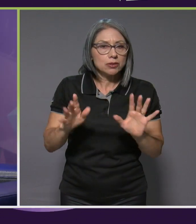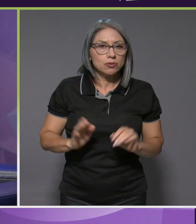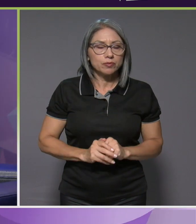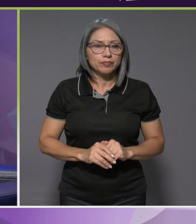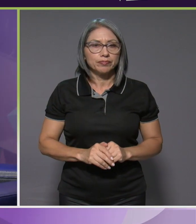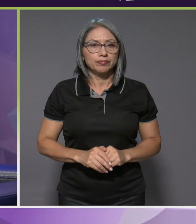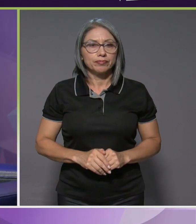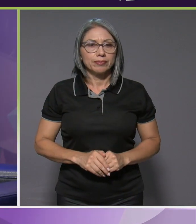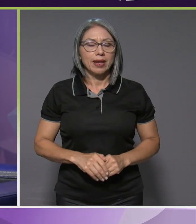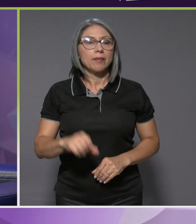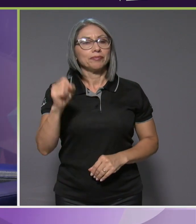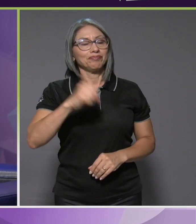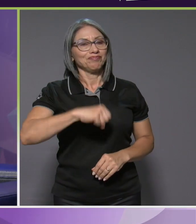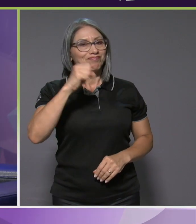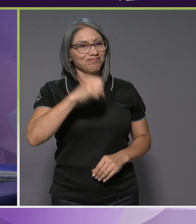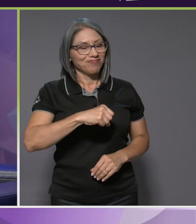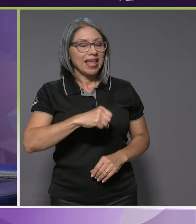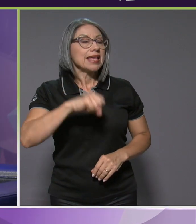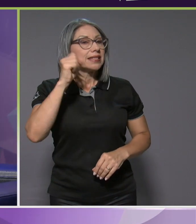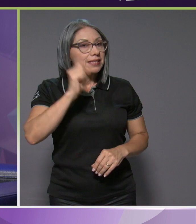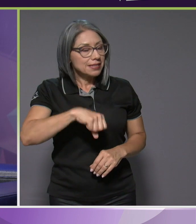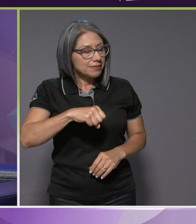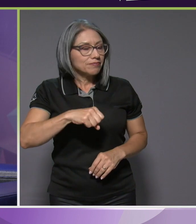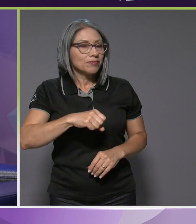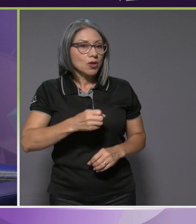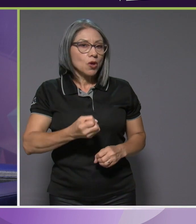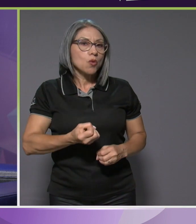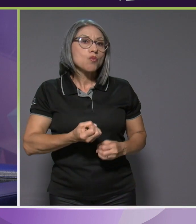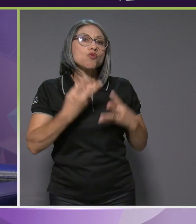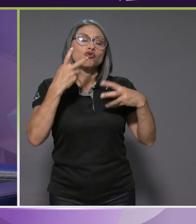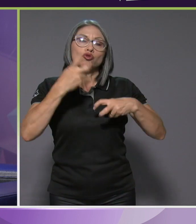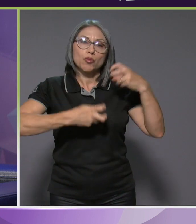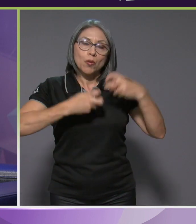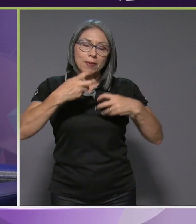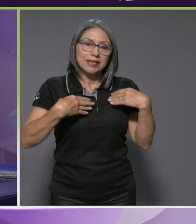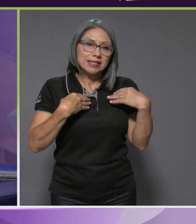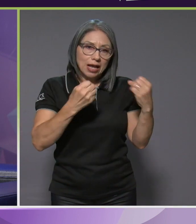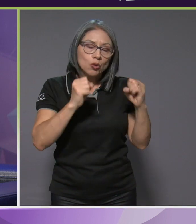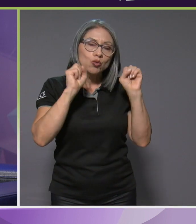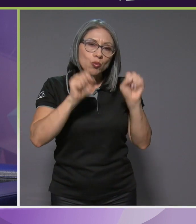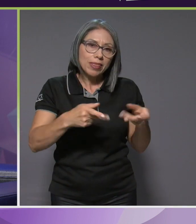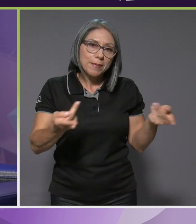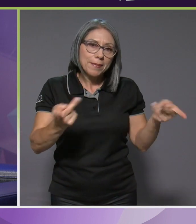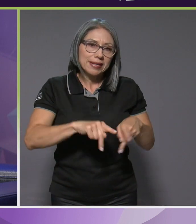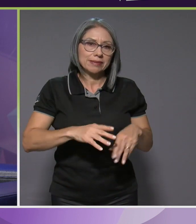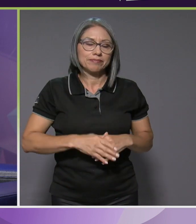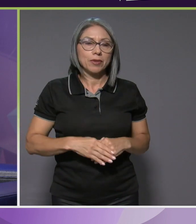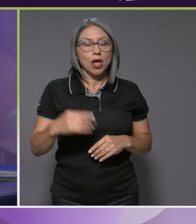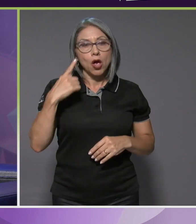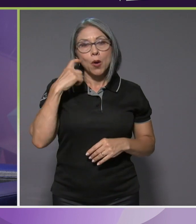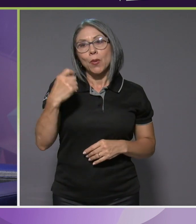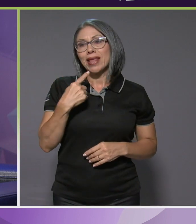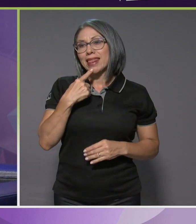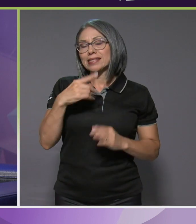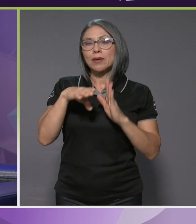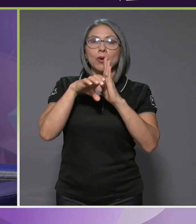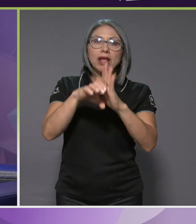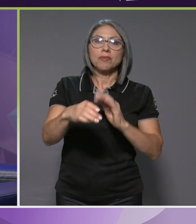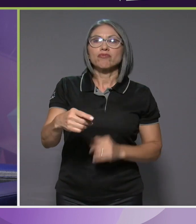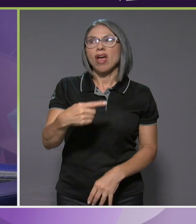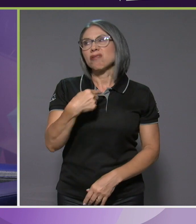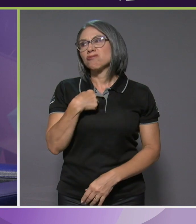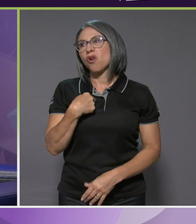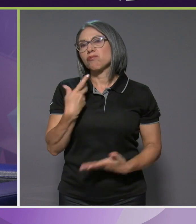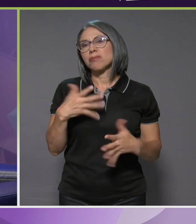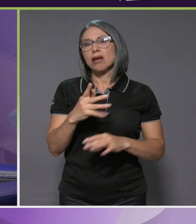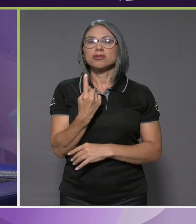sin duda sí podemos tener muchos problemas de salud porque el hecho de decir, bueno, como estoy sola, estoy solo, entonces